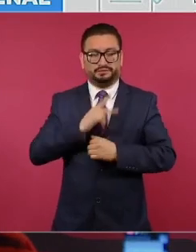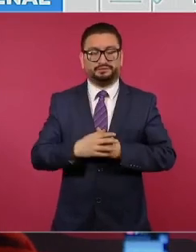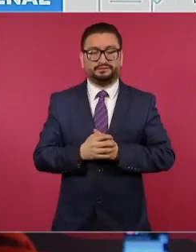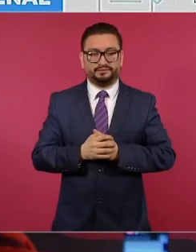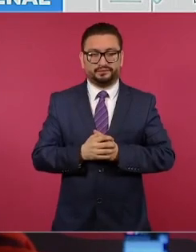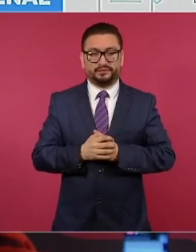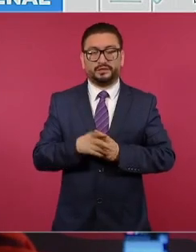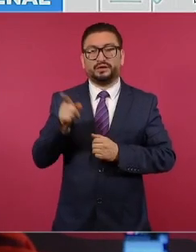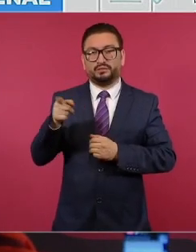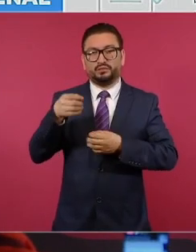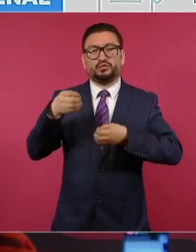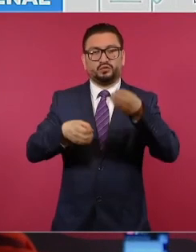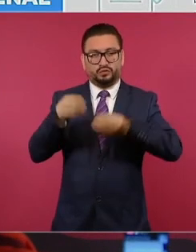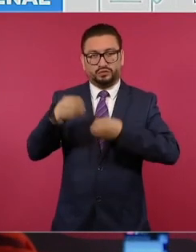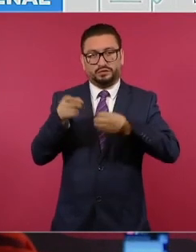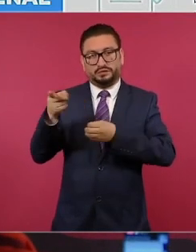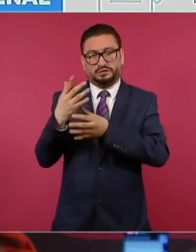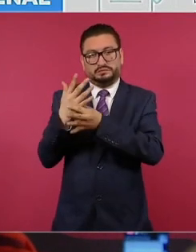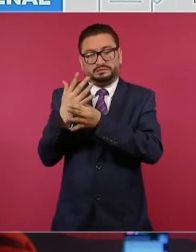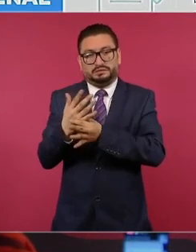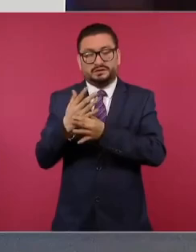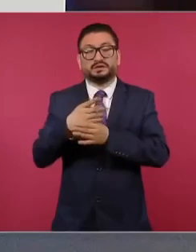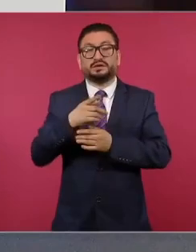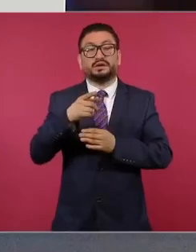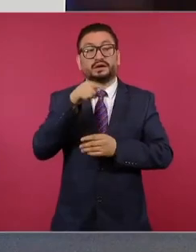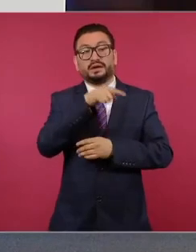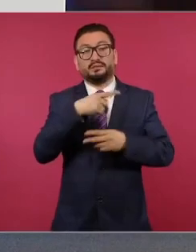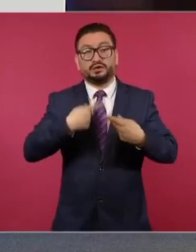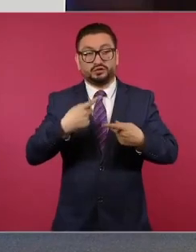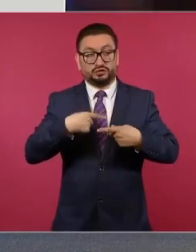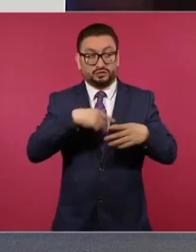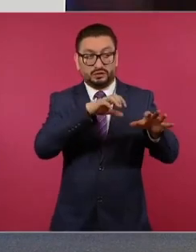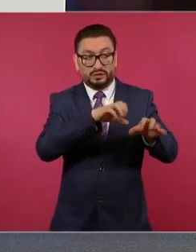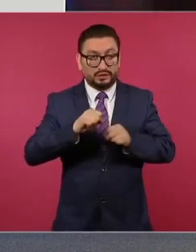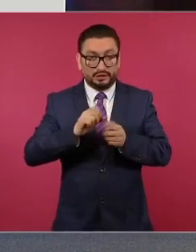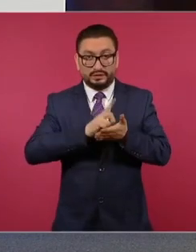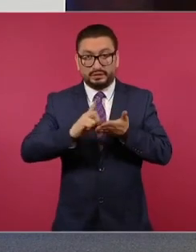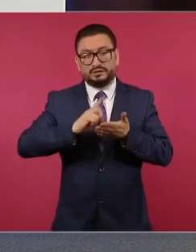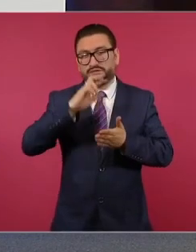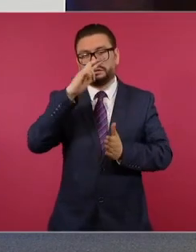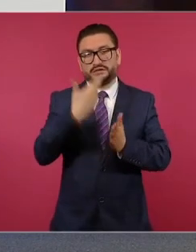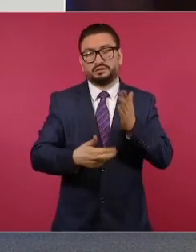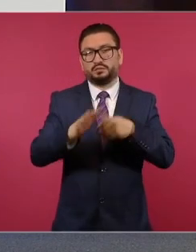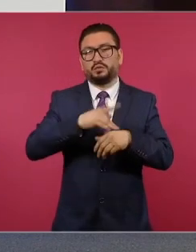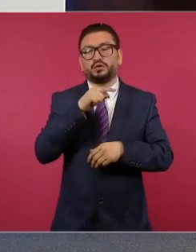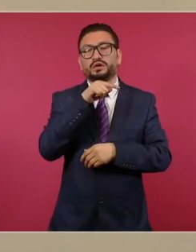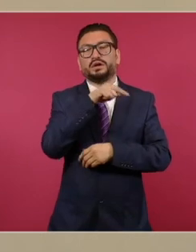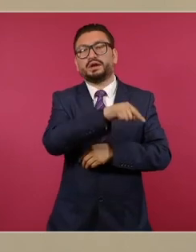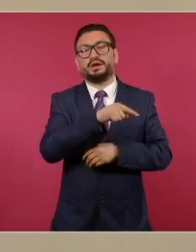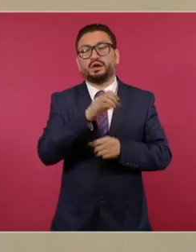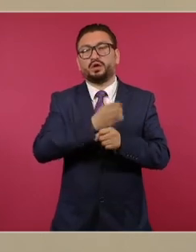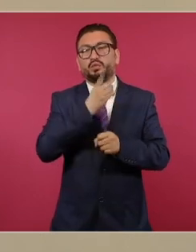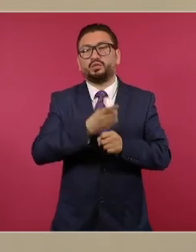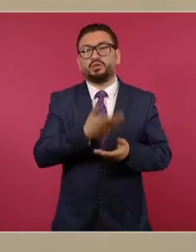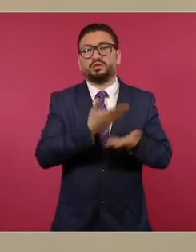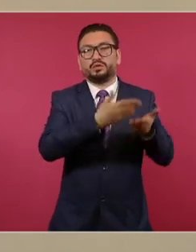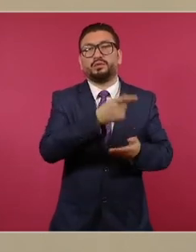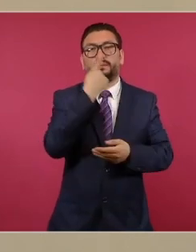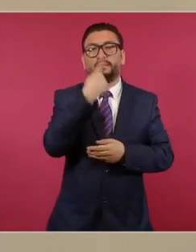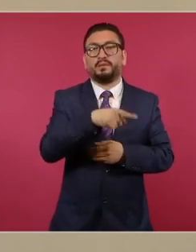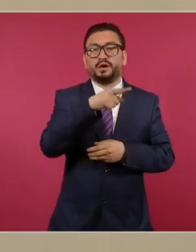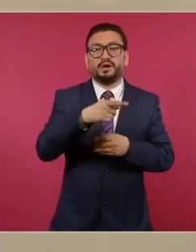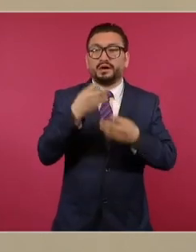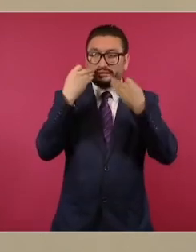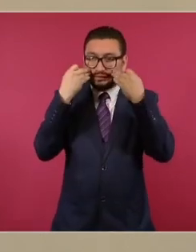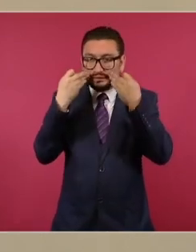El juez también consideró que los derechos del detenido fueron vulnerados, pues no le concedieron la oportunidad de nombrar a sus